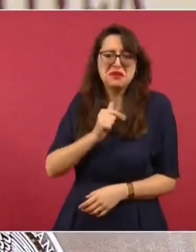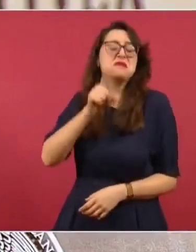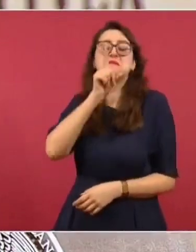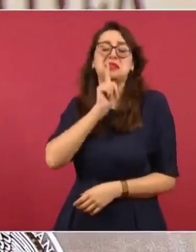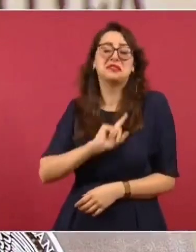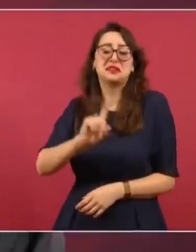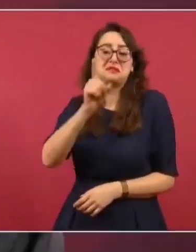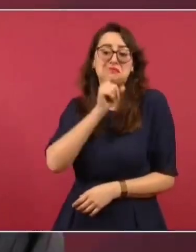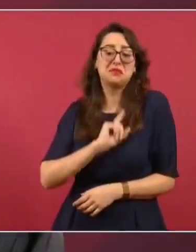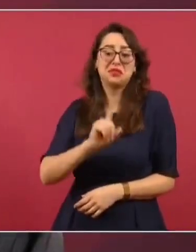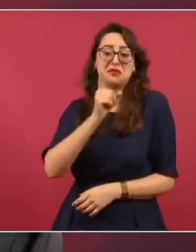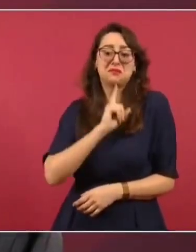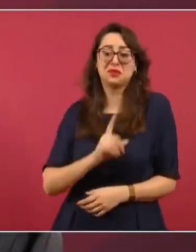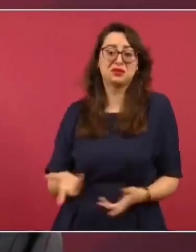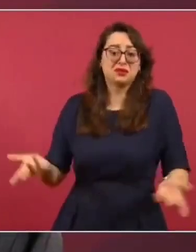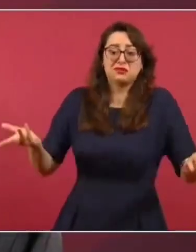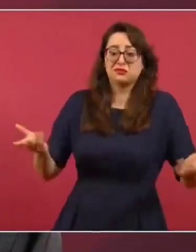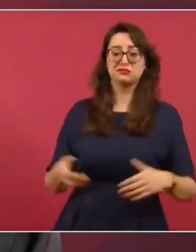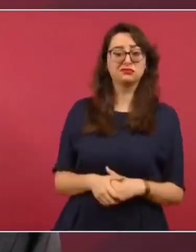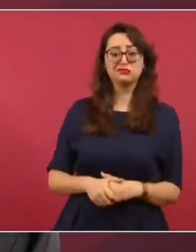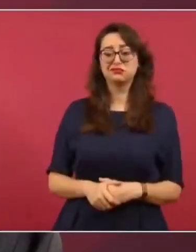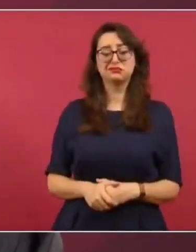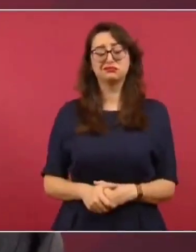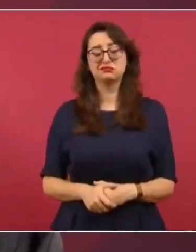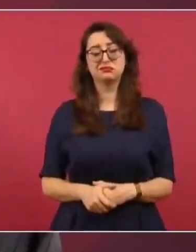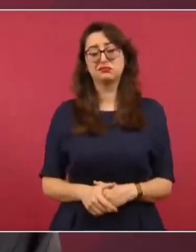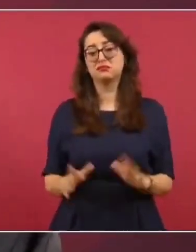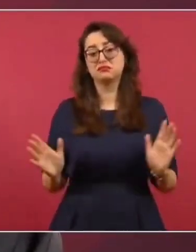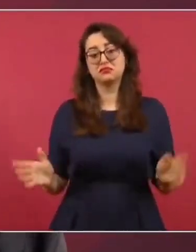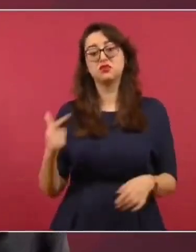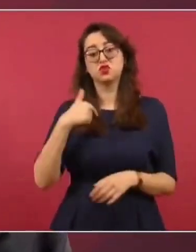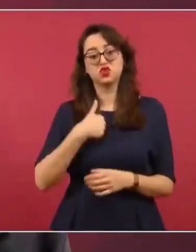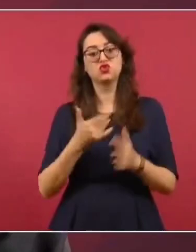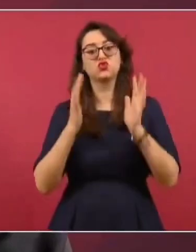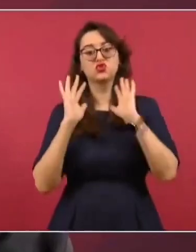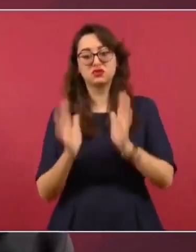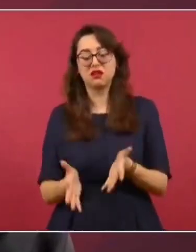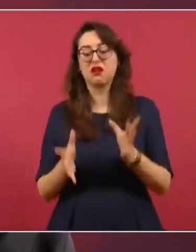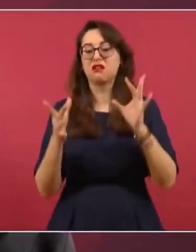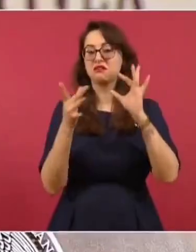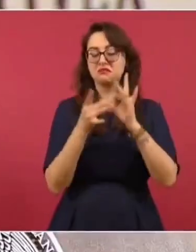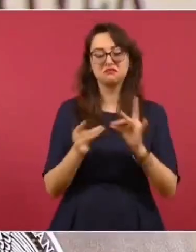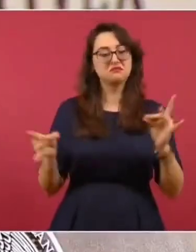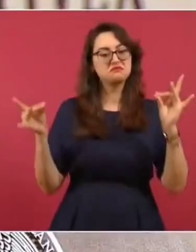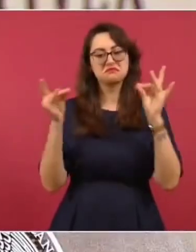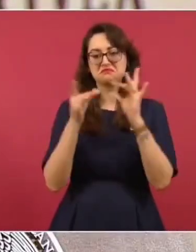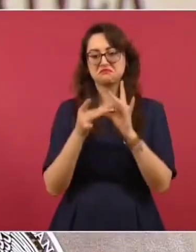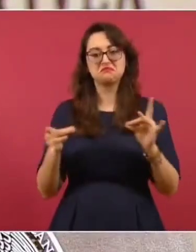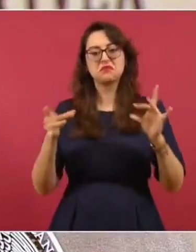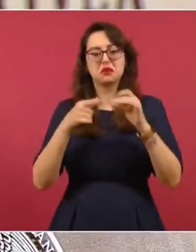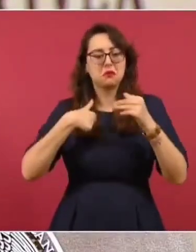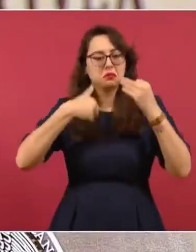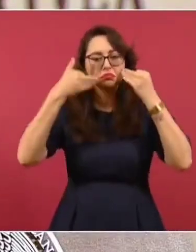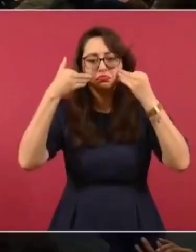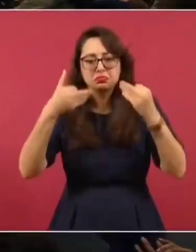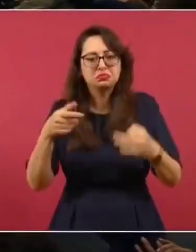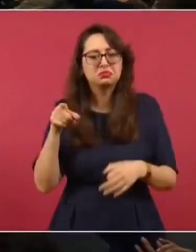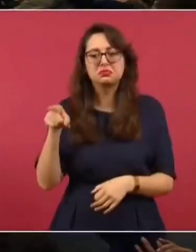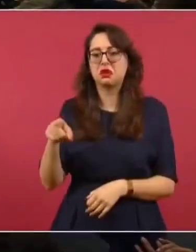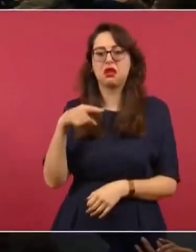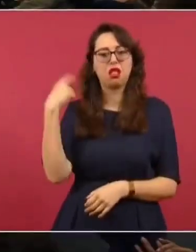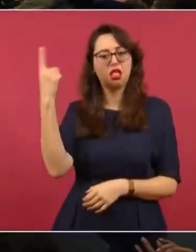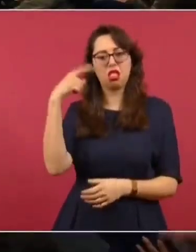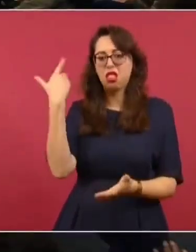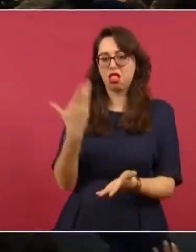miente el diario de Yucatán, yo ya relaté cómo se dieron los acontecimientos. Le aprecio estos